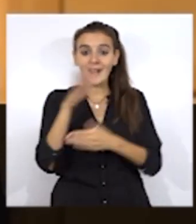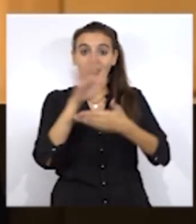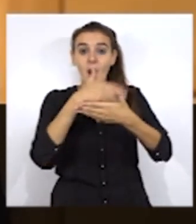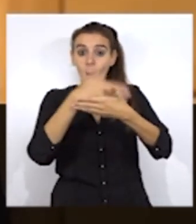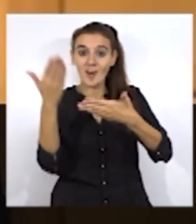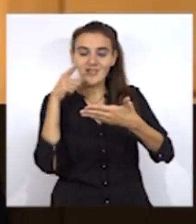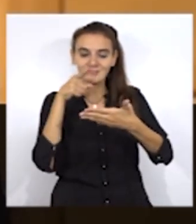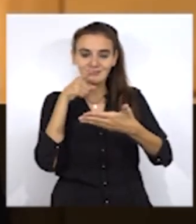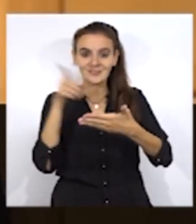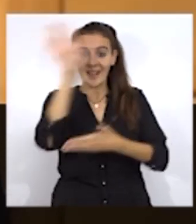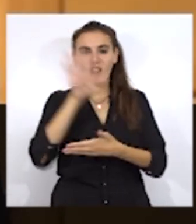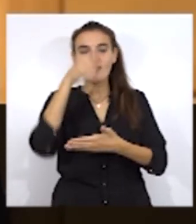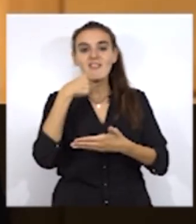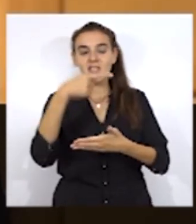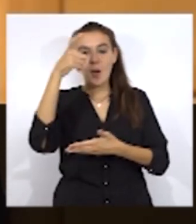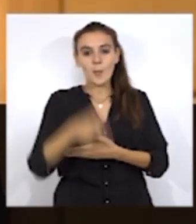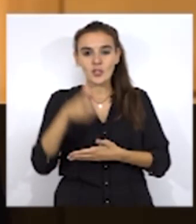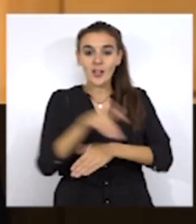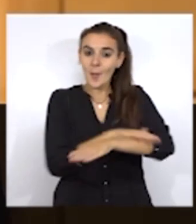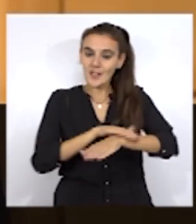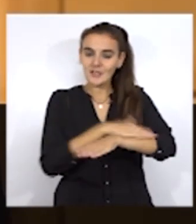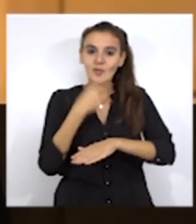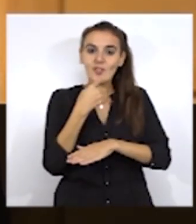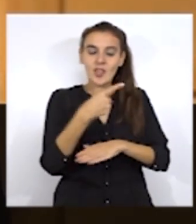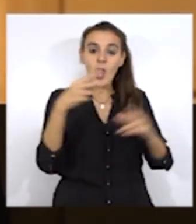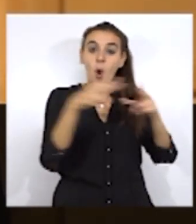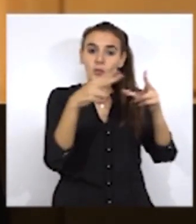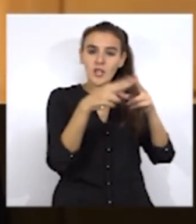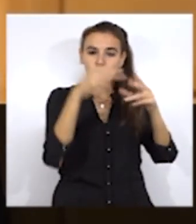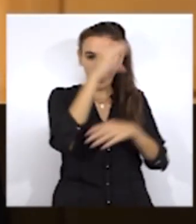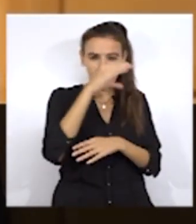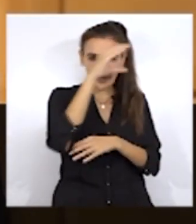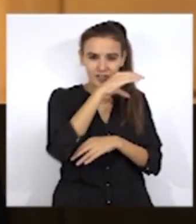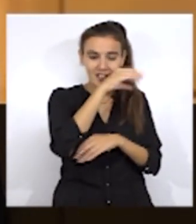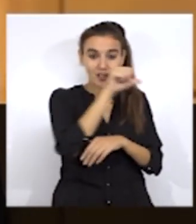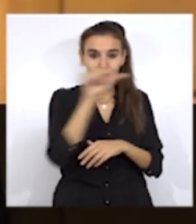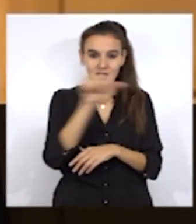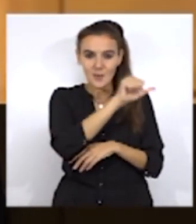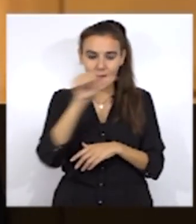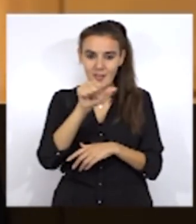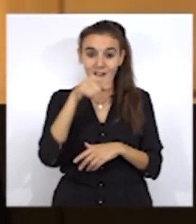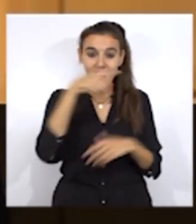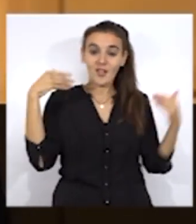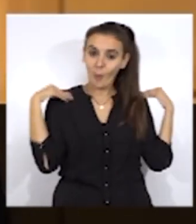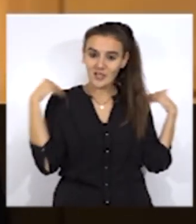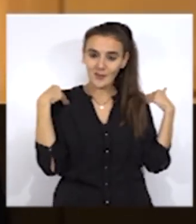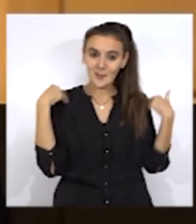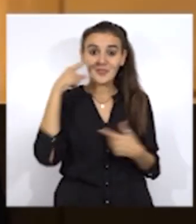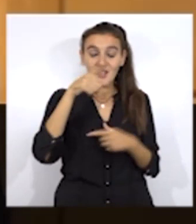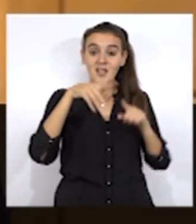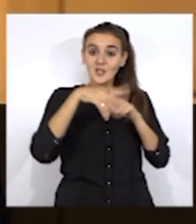administrador único de una sociedad dedicada a la investigación científica hasta hace algunas semanas. Tampoco esto hubiera sido una mala ocasión para que se explicara.